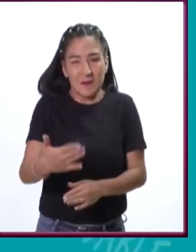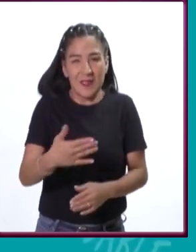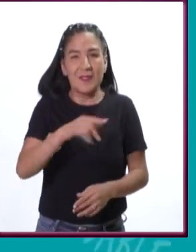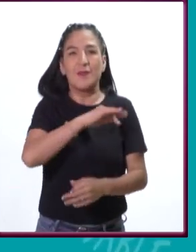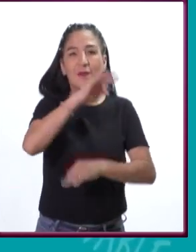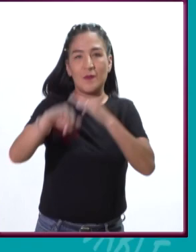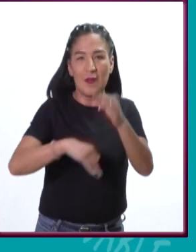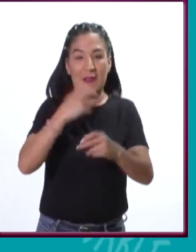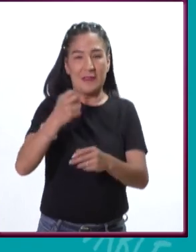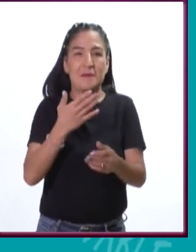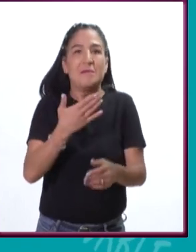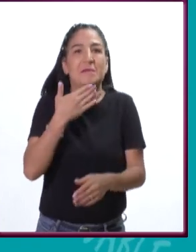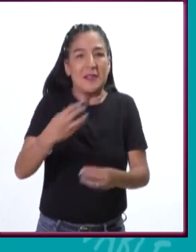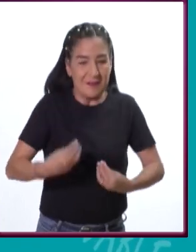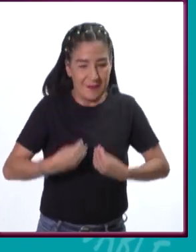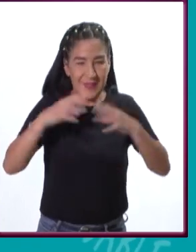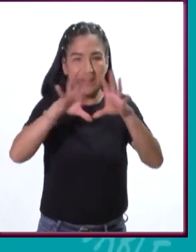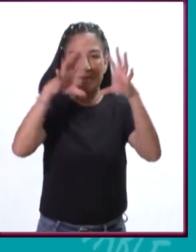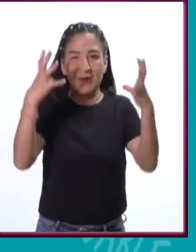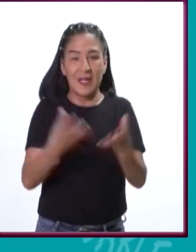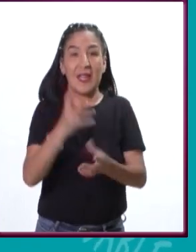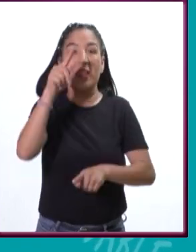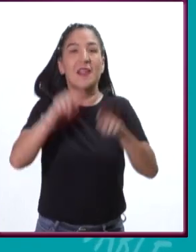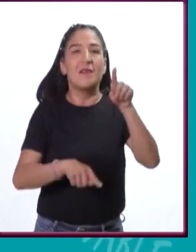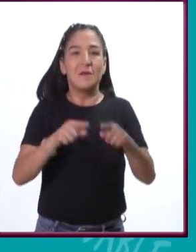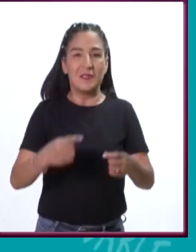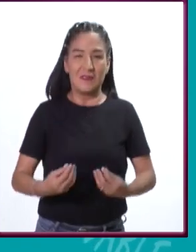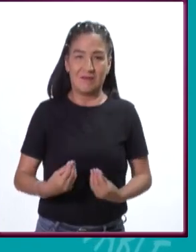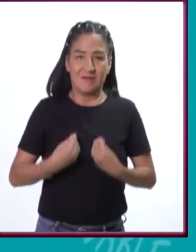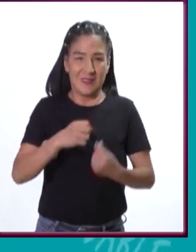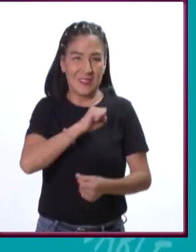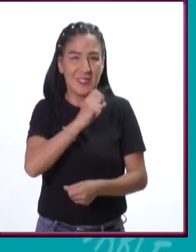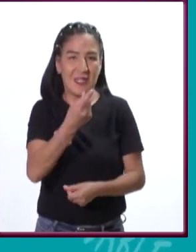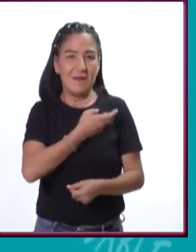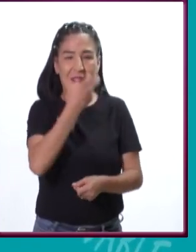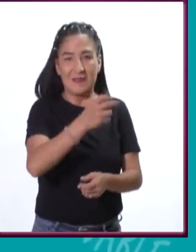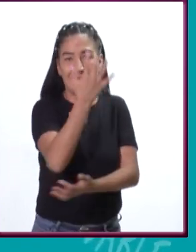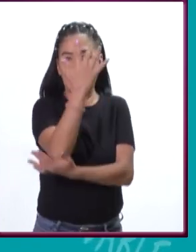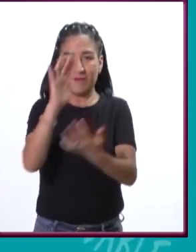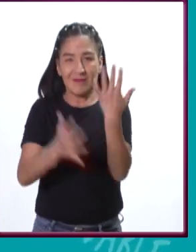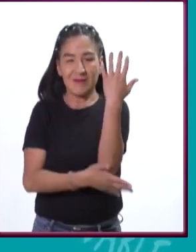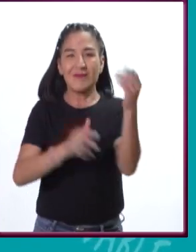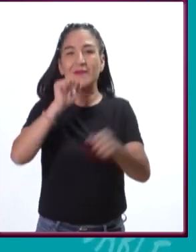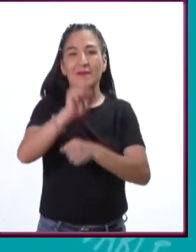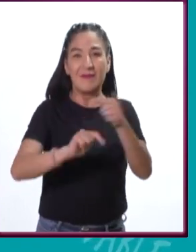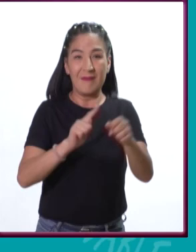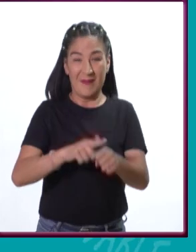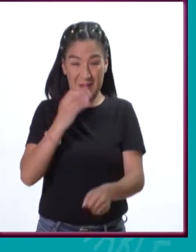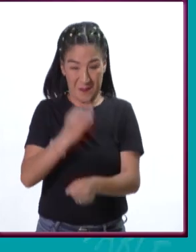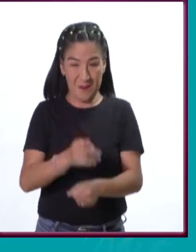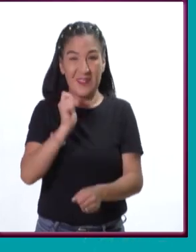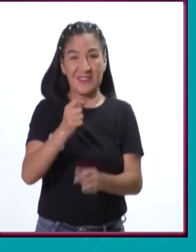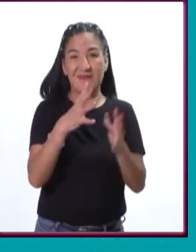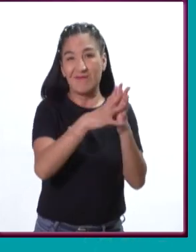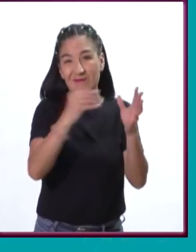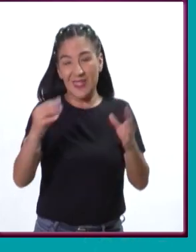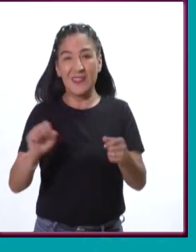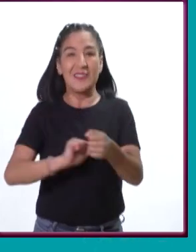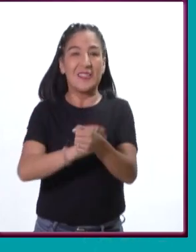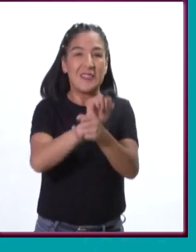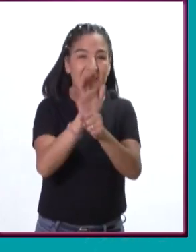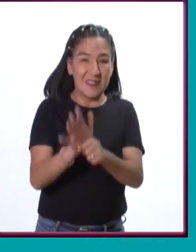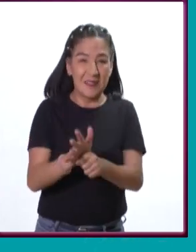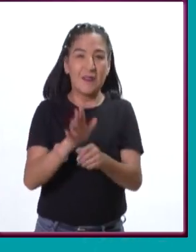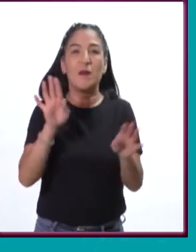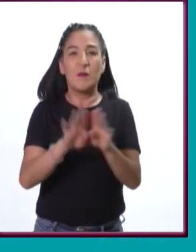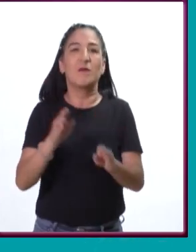pero también tiene muchos animales. Es el entender el conocer esto y el darse cuenta que